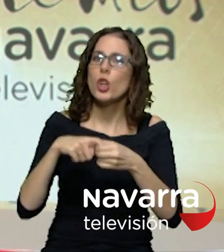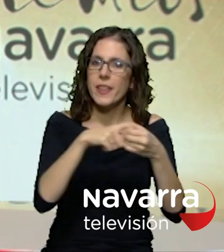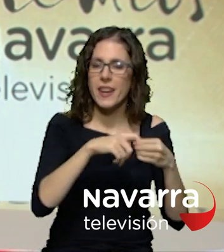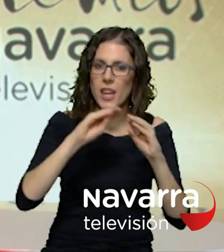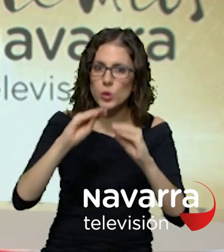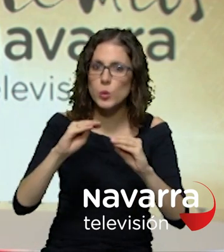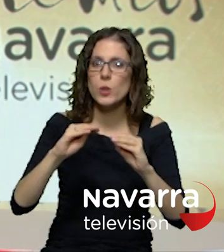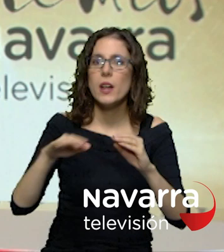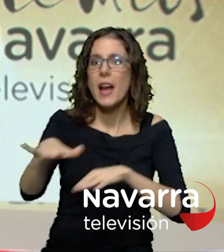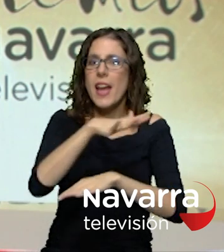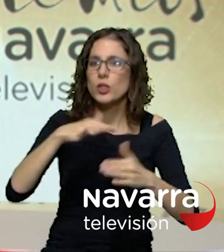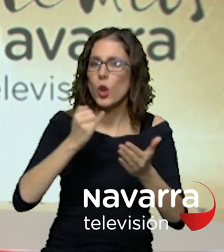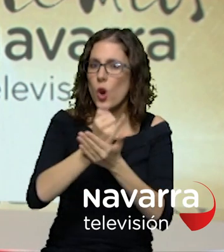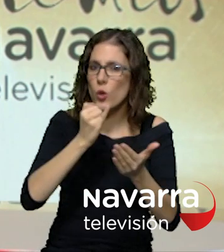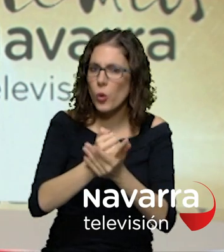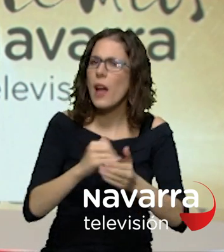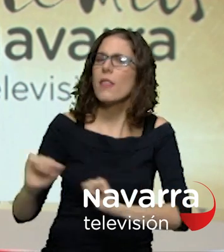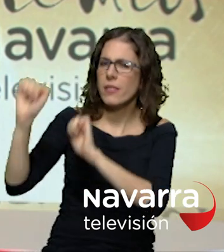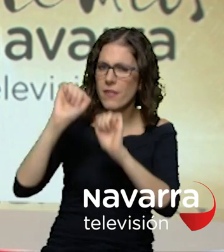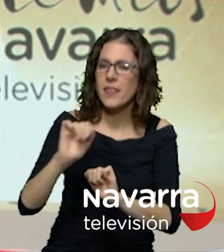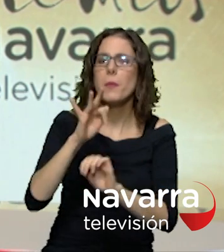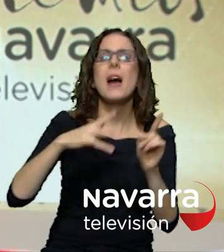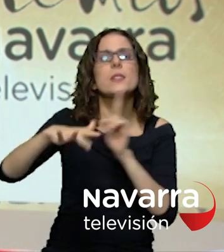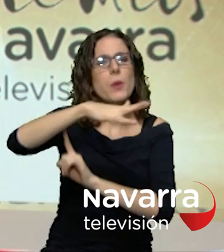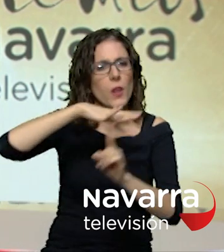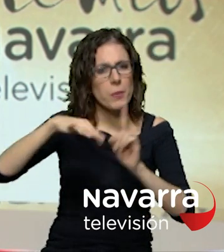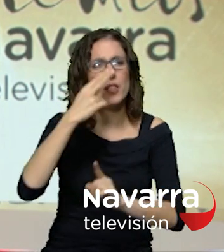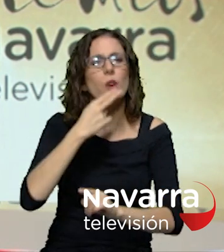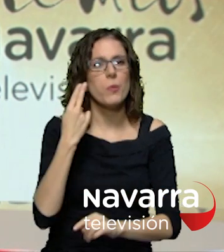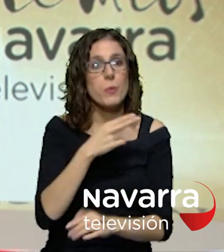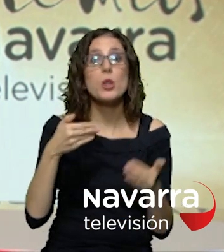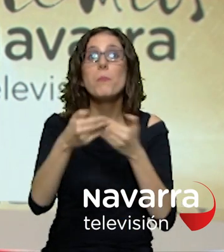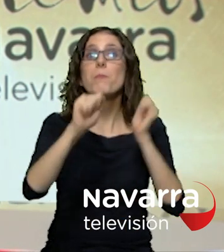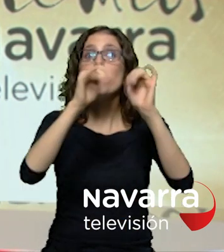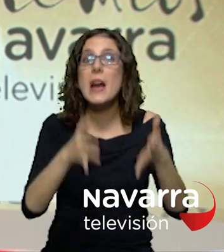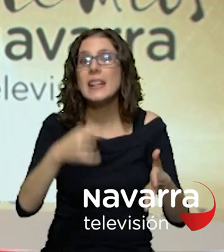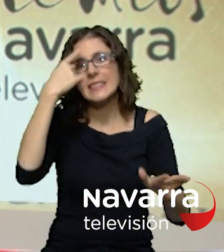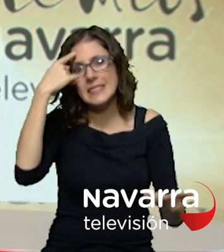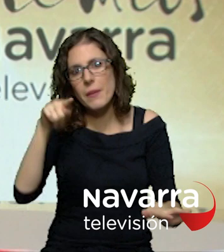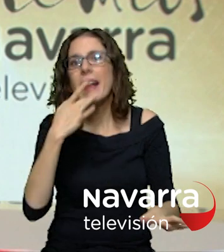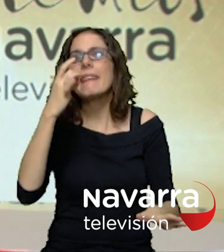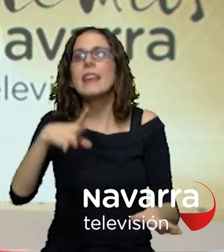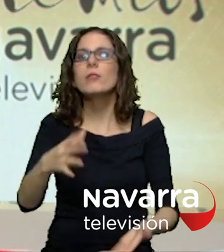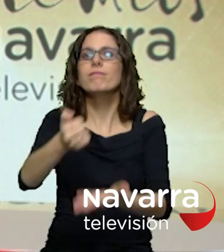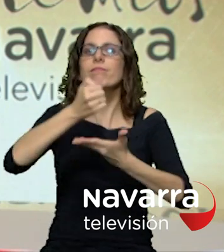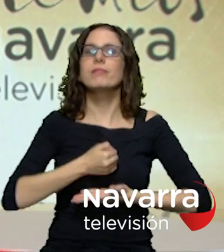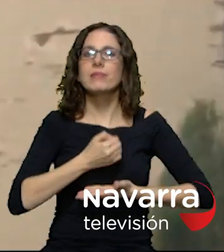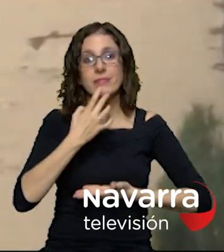compromiso con el medio ambiente El próximo miércoles conoceremos quién de los tres recoge un galardón que ya de por sí se lo merecen